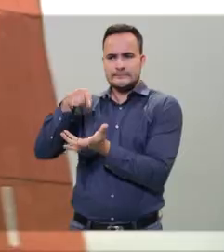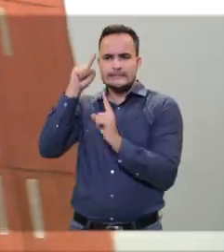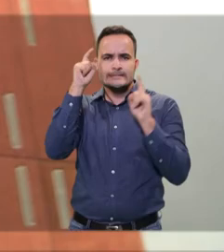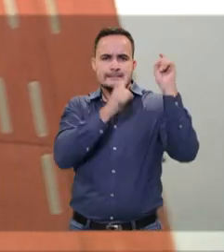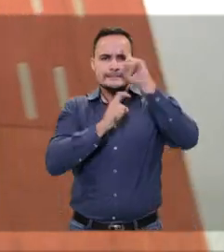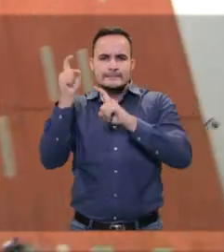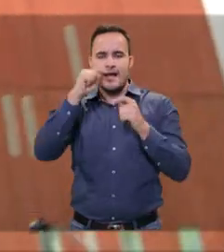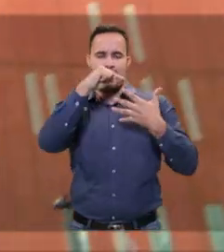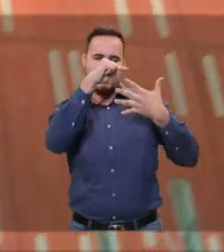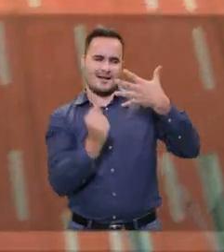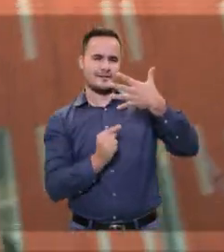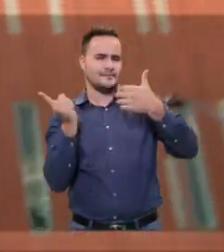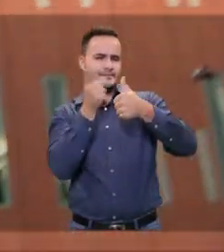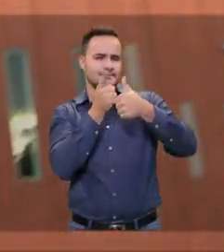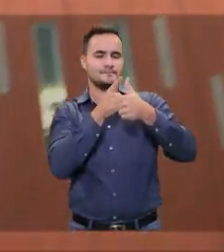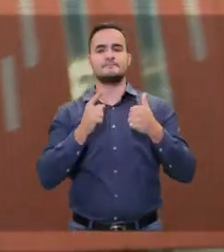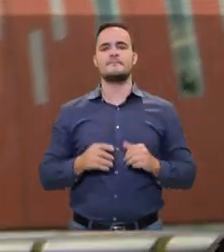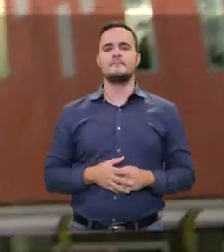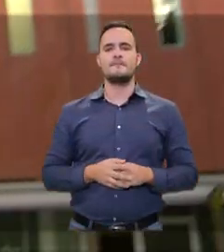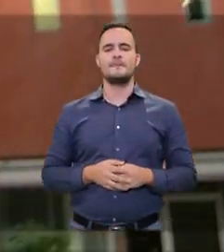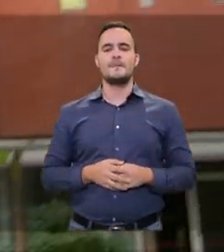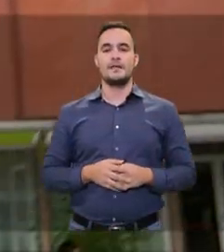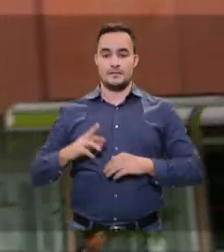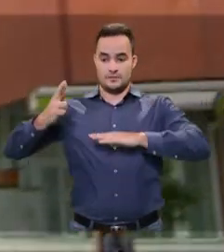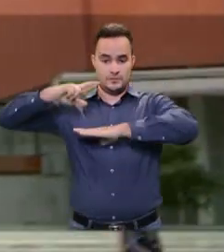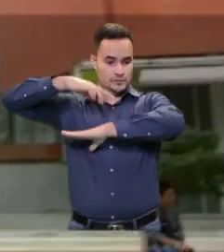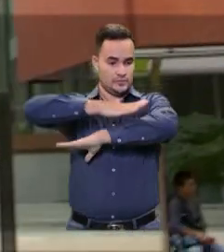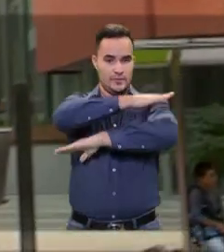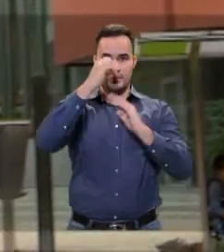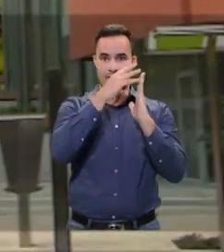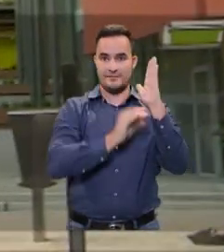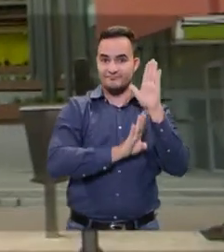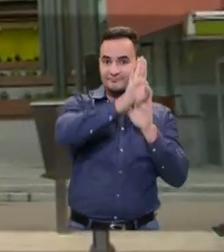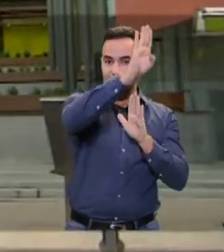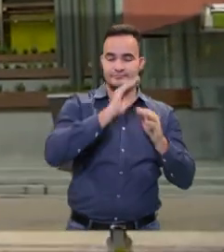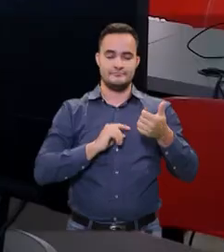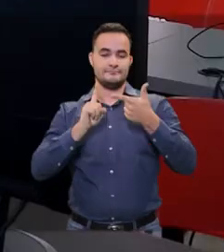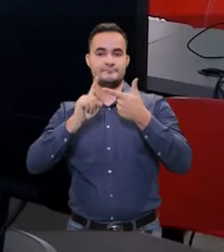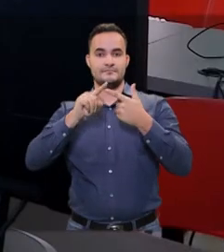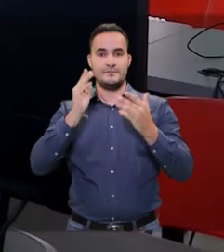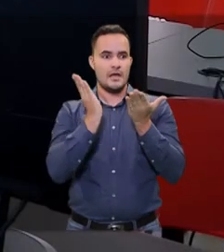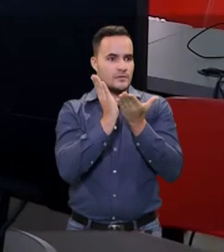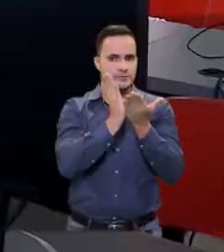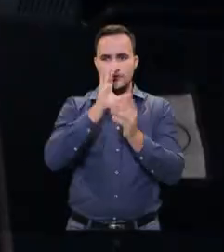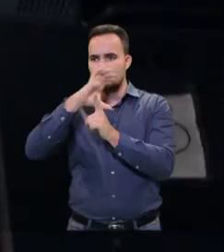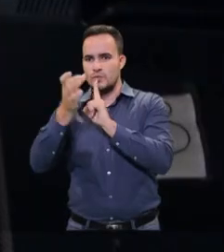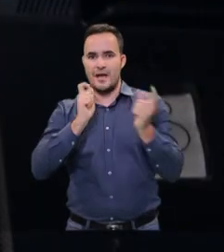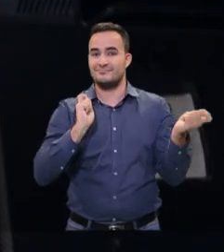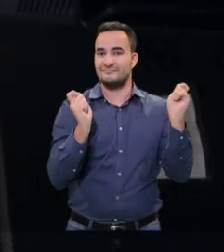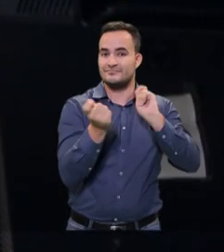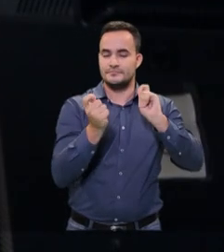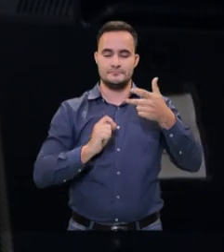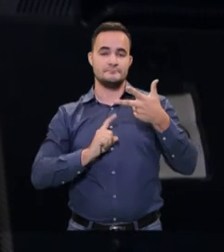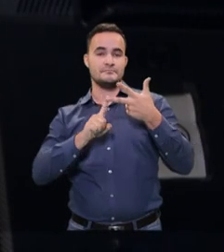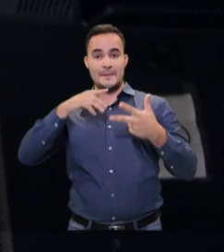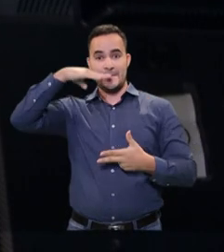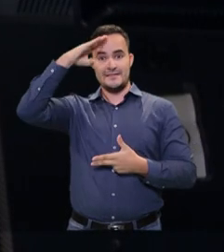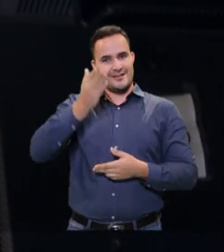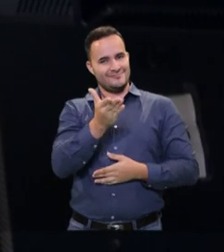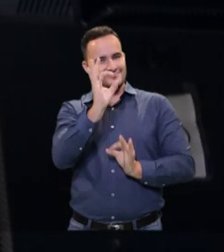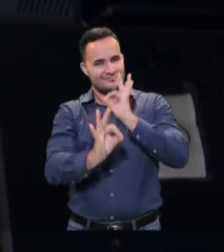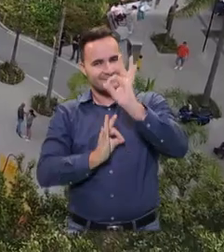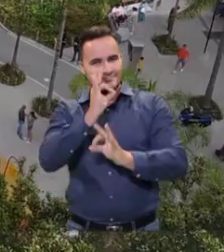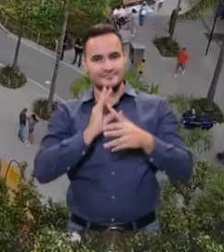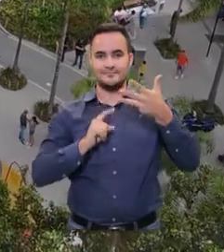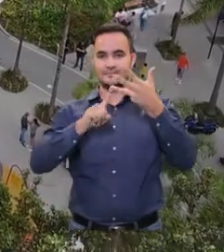Inversión viabiliza las 5 líneas de reactivación económica y valle del software, transformación educativa y cultural, Medellín